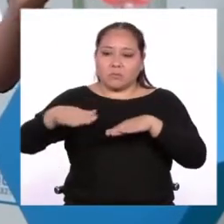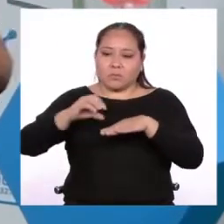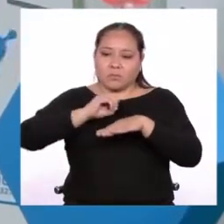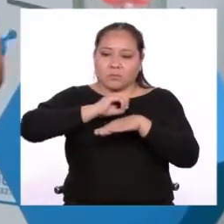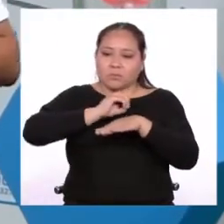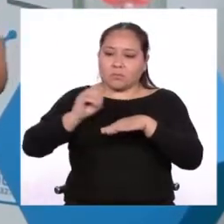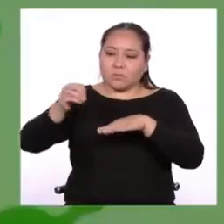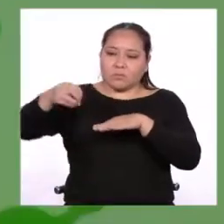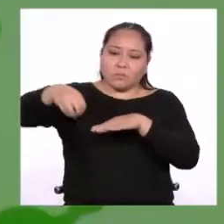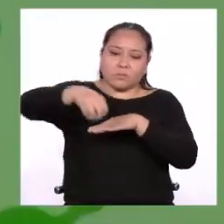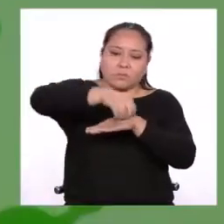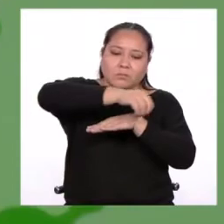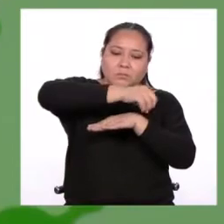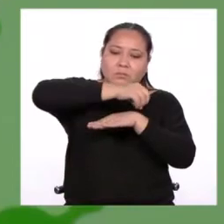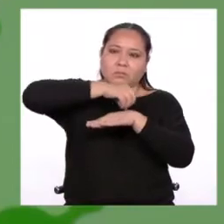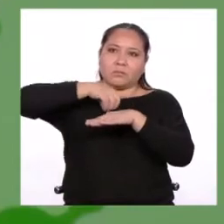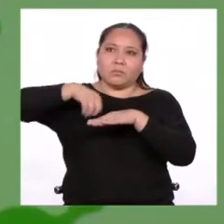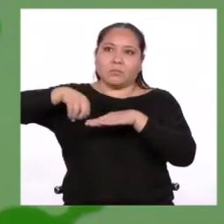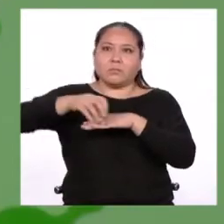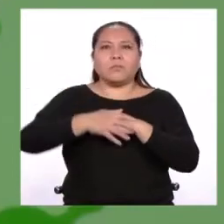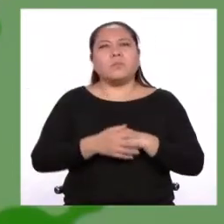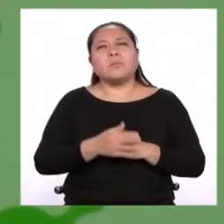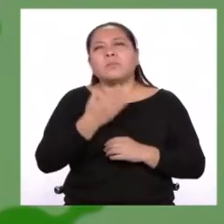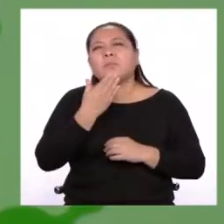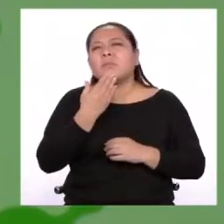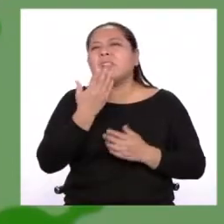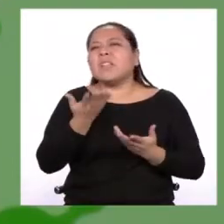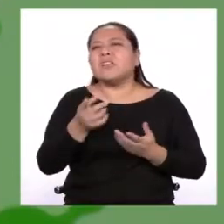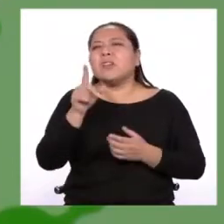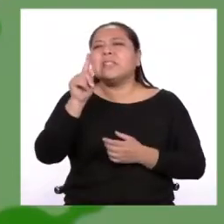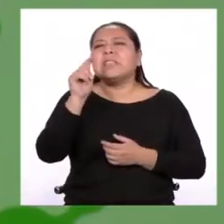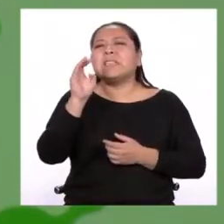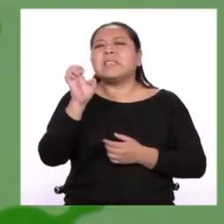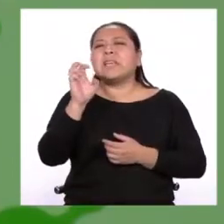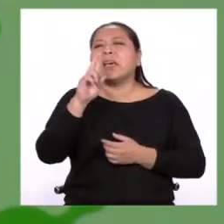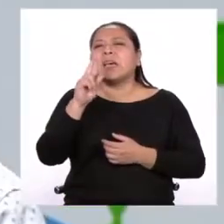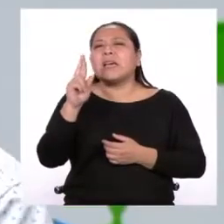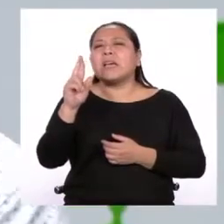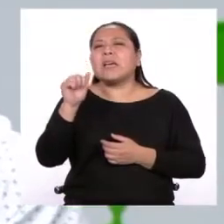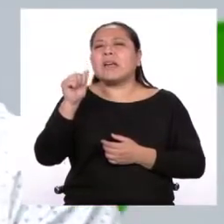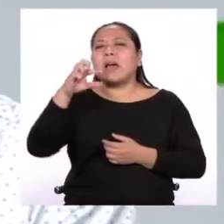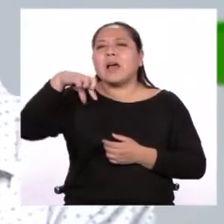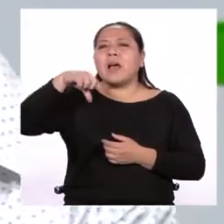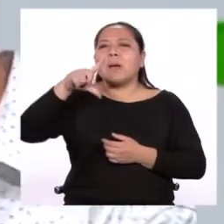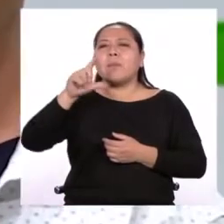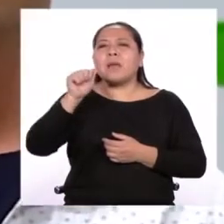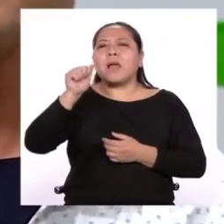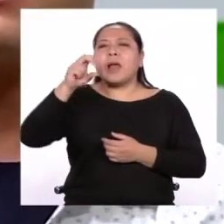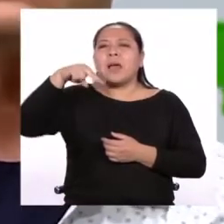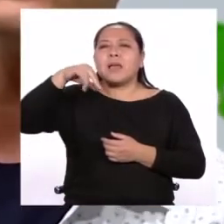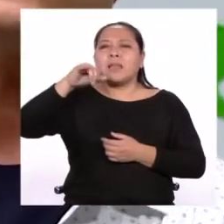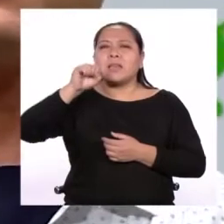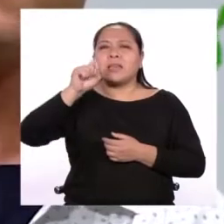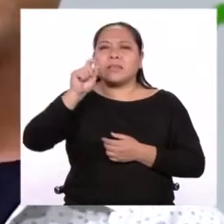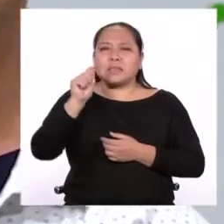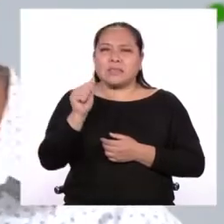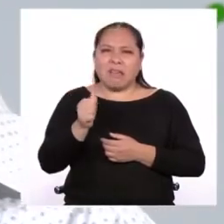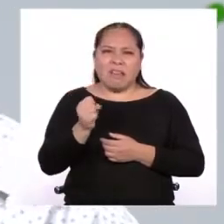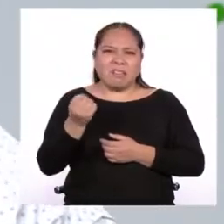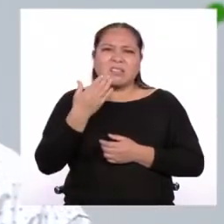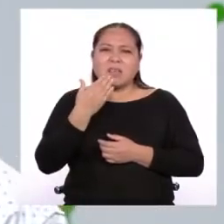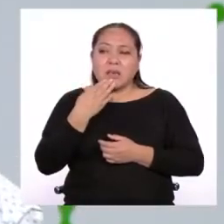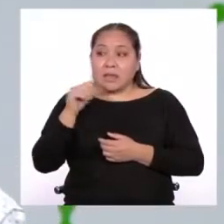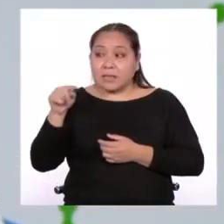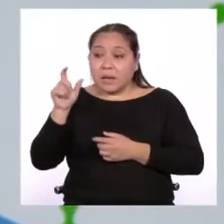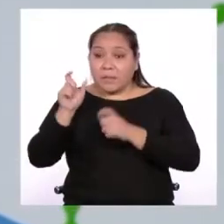pared de hielo. ¿Y quiénes son estos terraplanistas de quienes hablas? Los terraplanistas pertenecen a una sociedad que